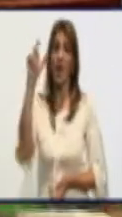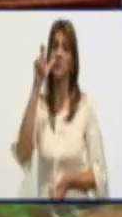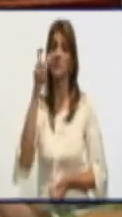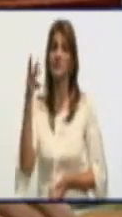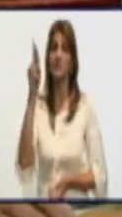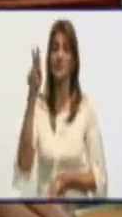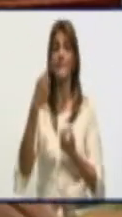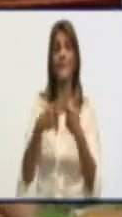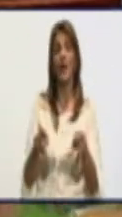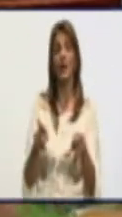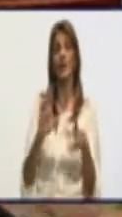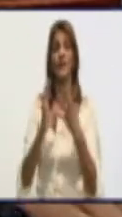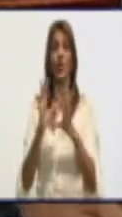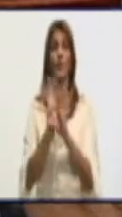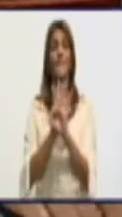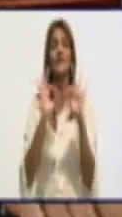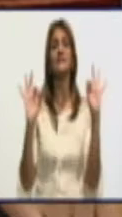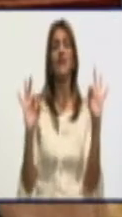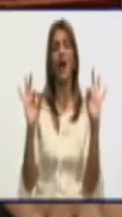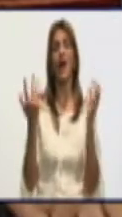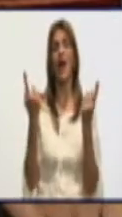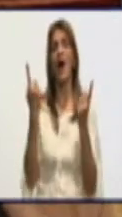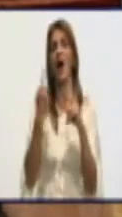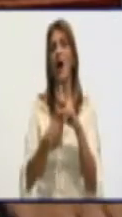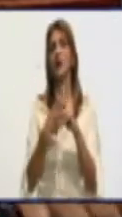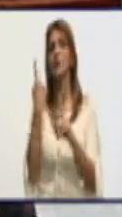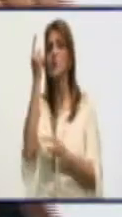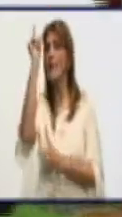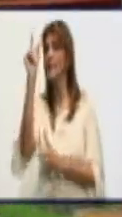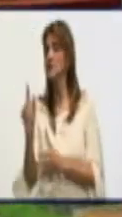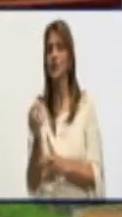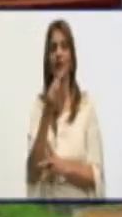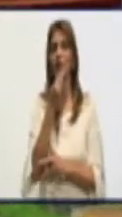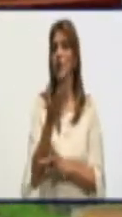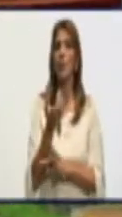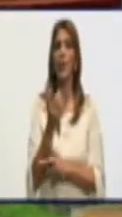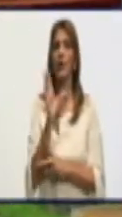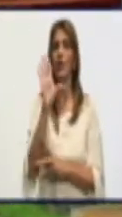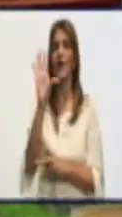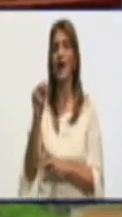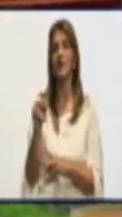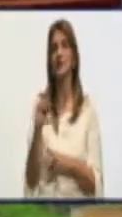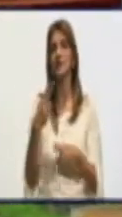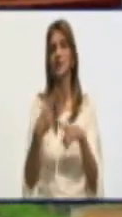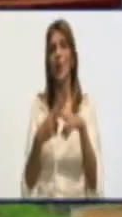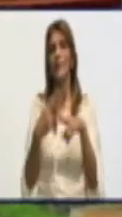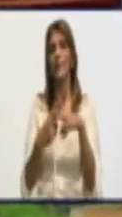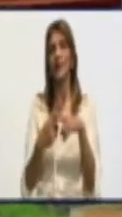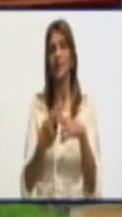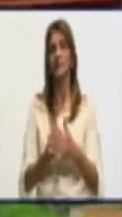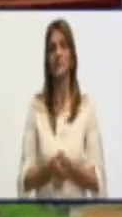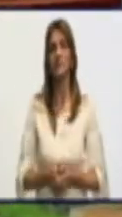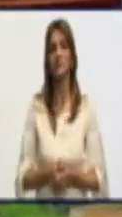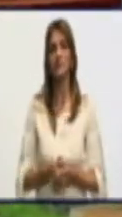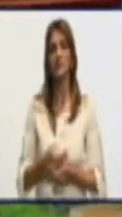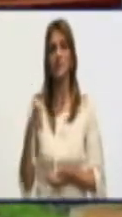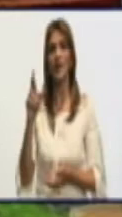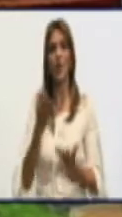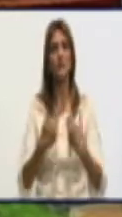hay alguien, que no puedo dejar de mencionarlo, aquí está su nombre, que en el reparto Barrio Azul,